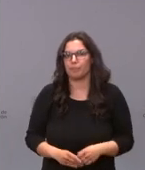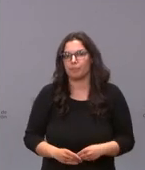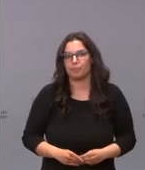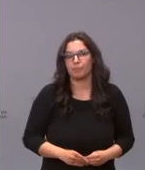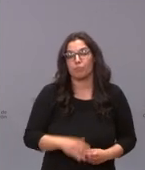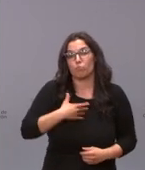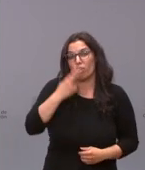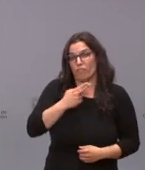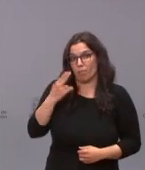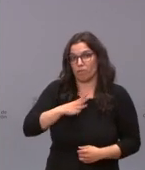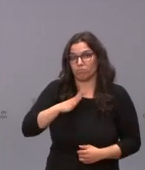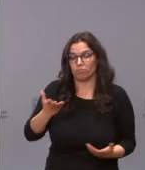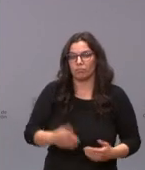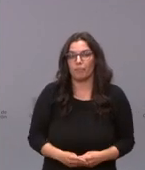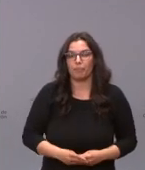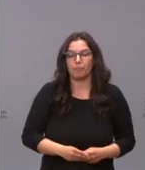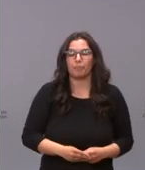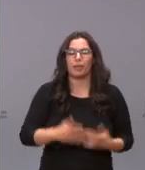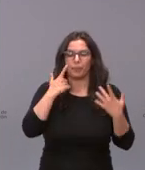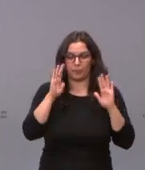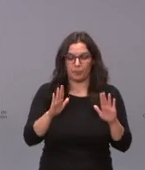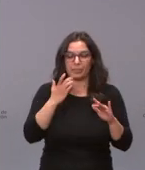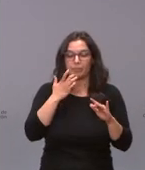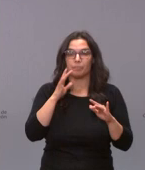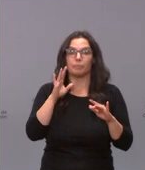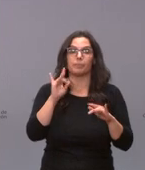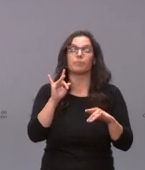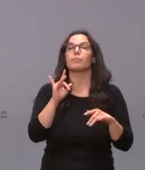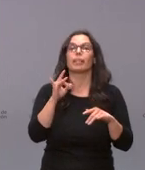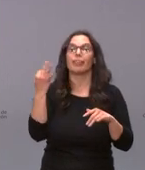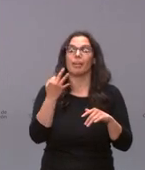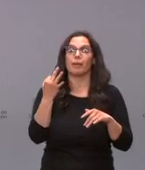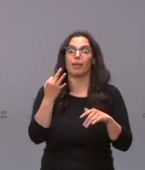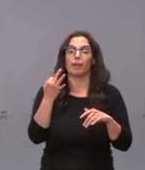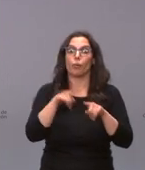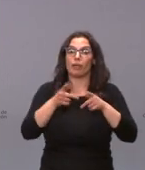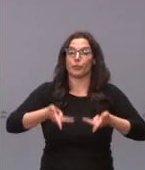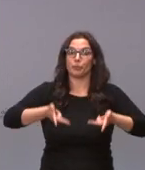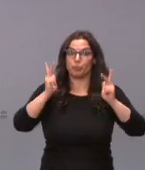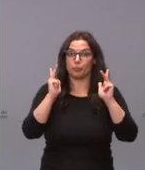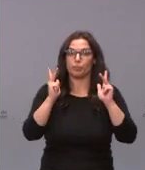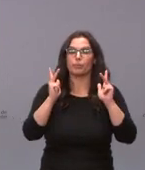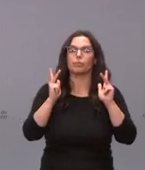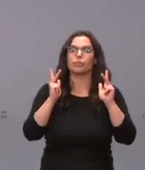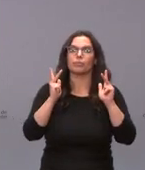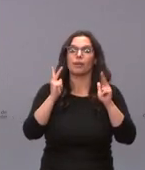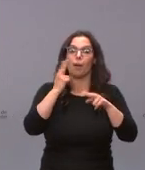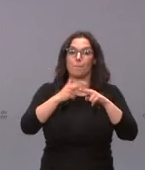sí para que se reabra el interior necesitamos que estén durante un tiempo